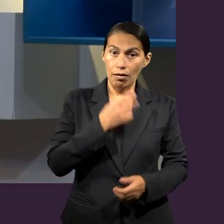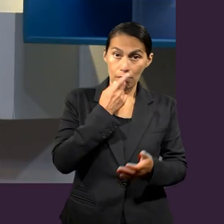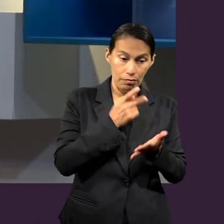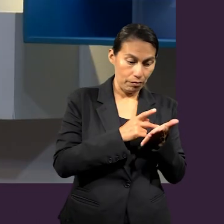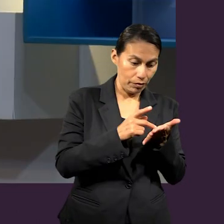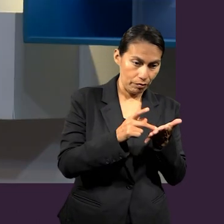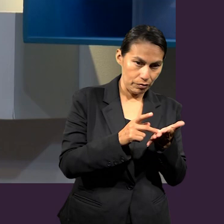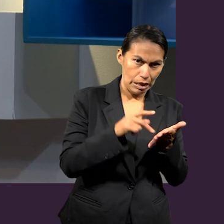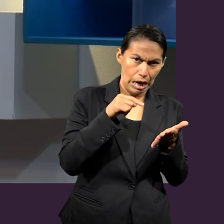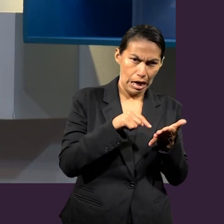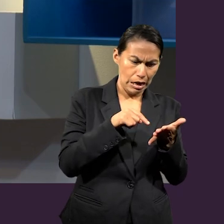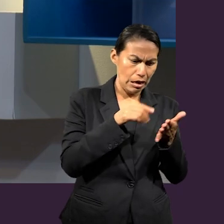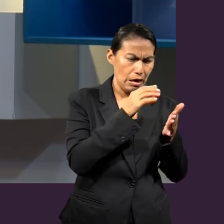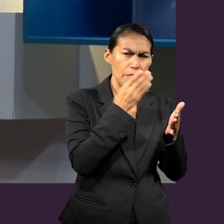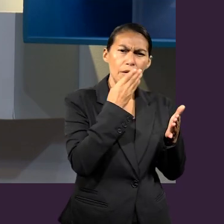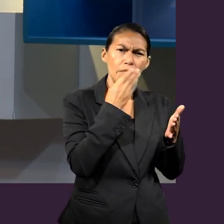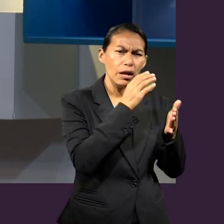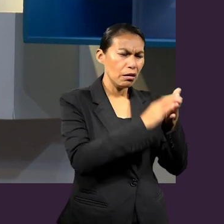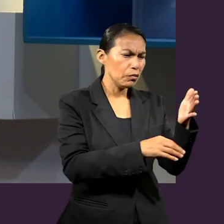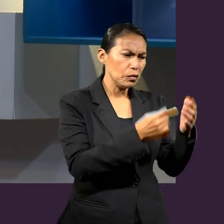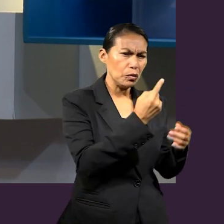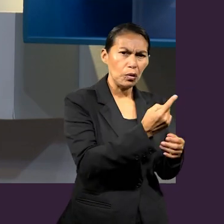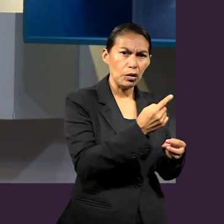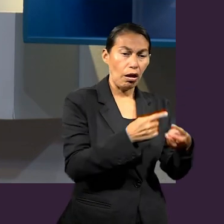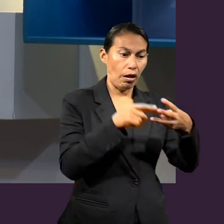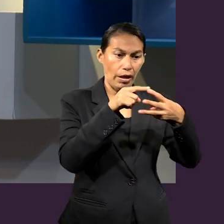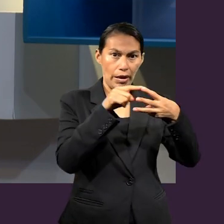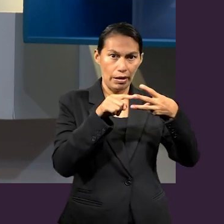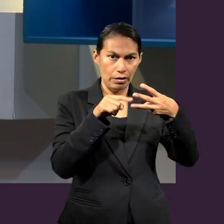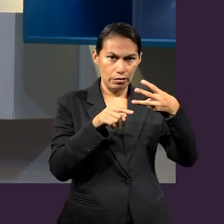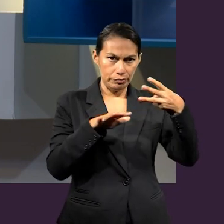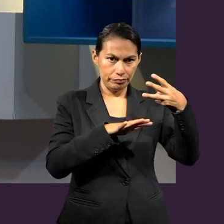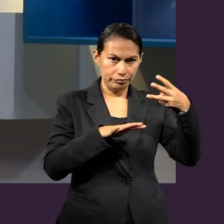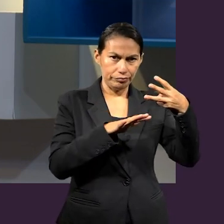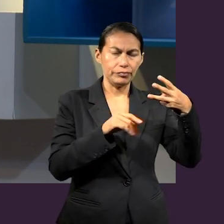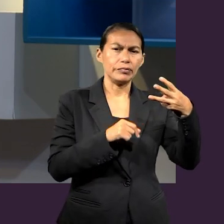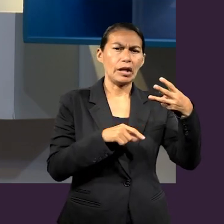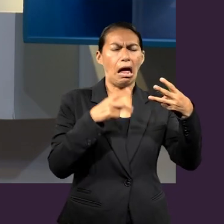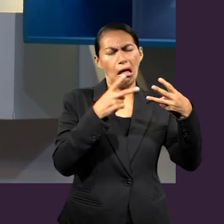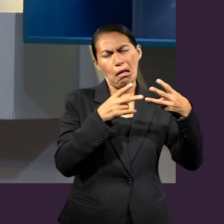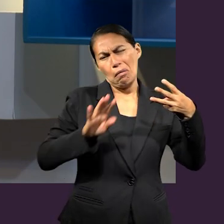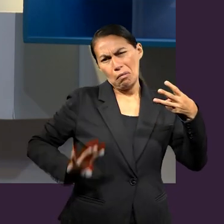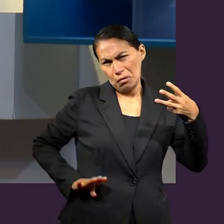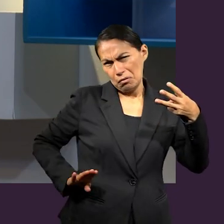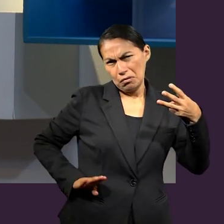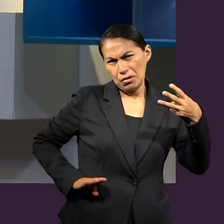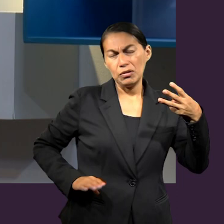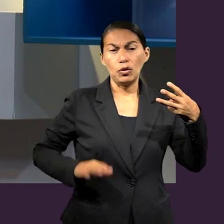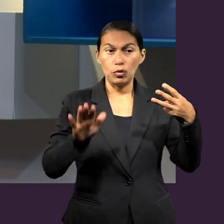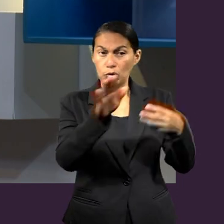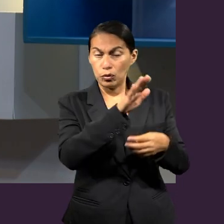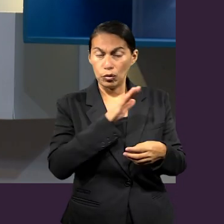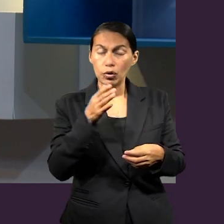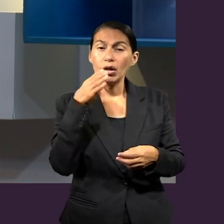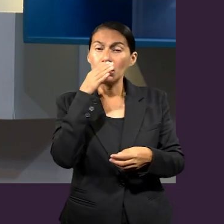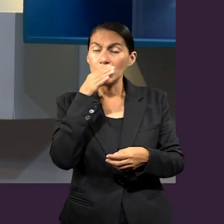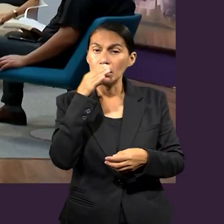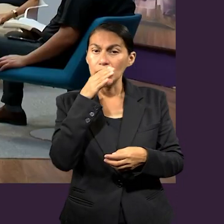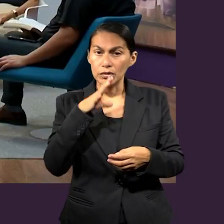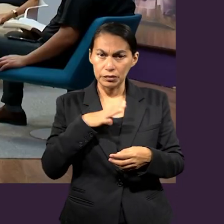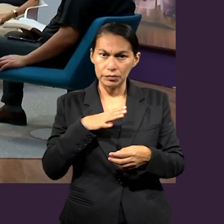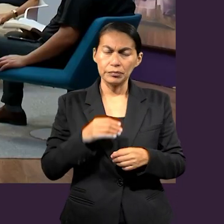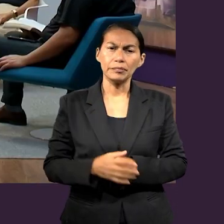Pablo, también en el capítulo 1 me habla de tres fundamentos o tres beneficios que tomamos también los cristianos